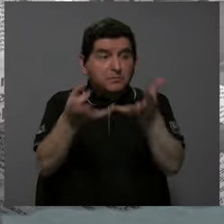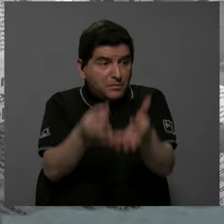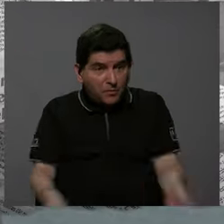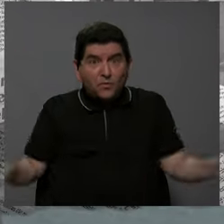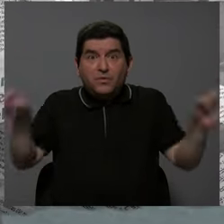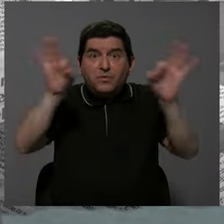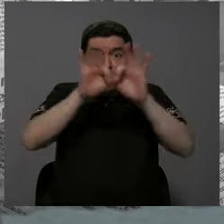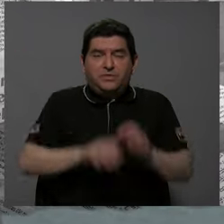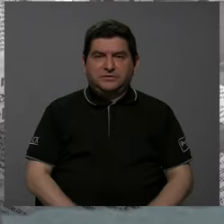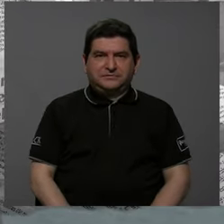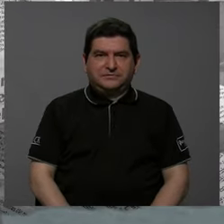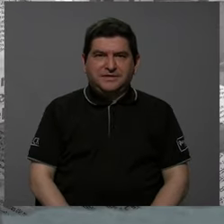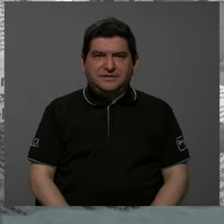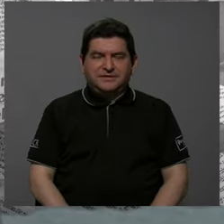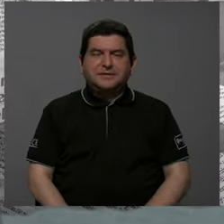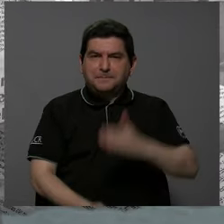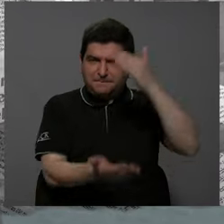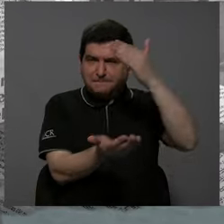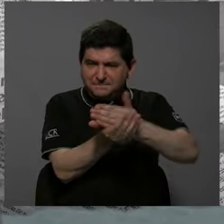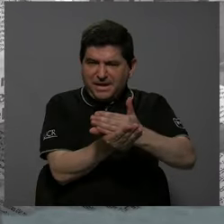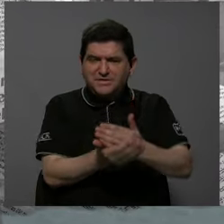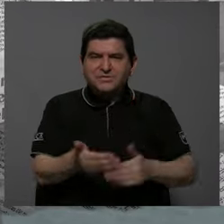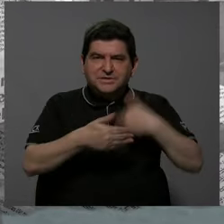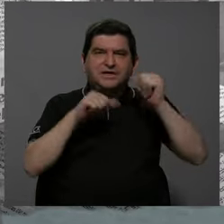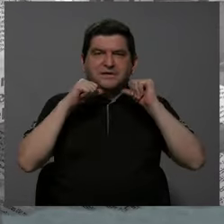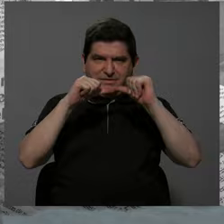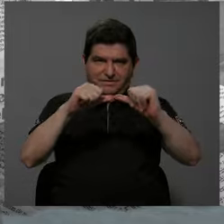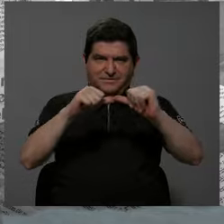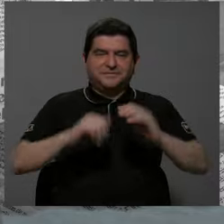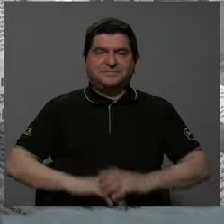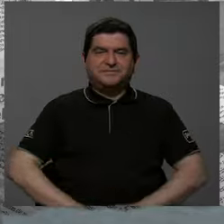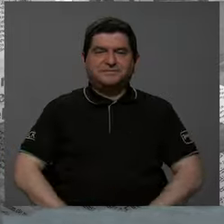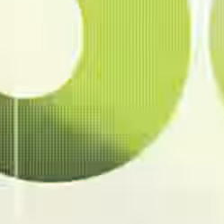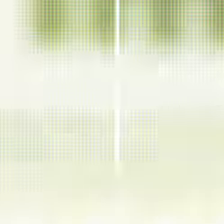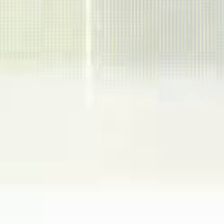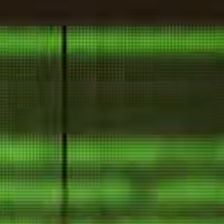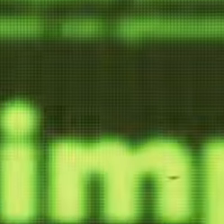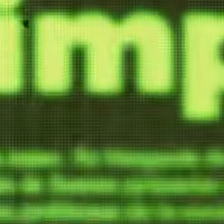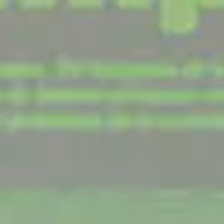fundamental. Vamos a irnos a una pausa y enseguida estamos con ustedes.